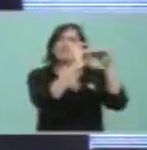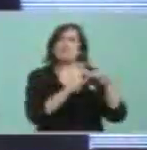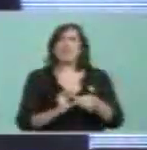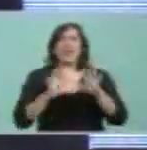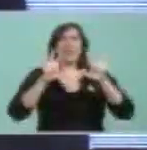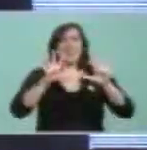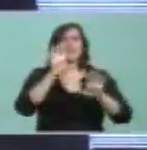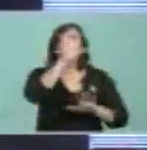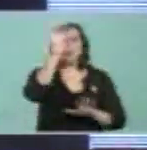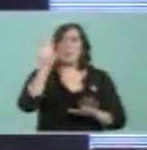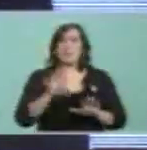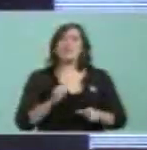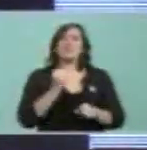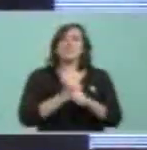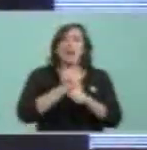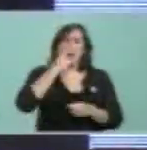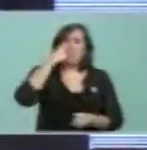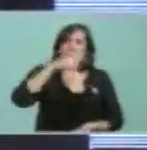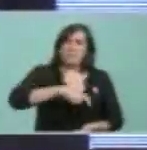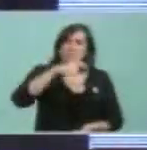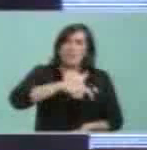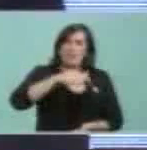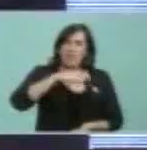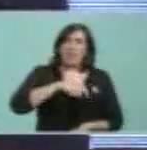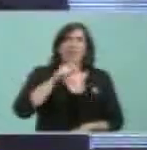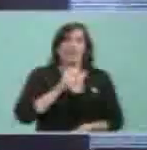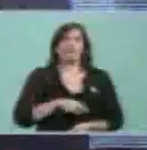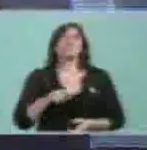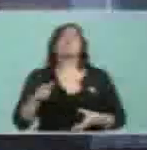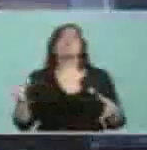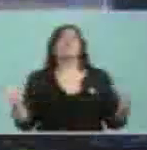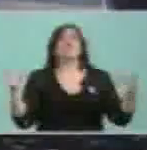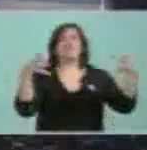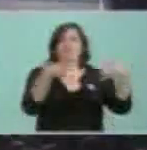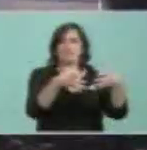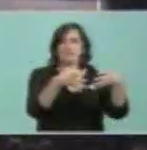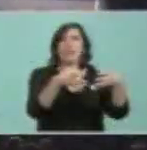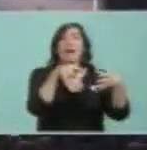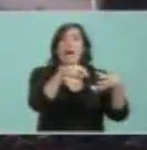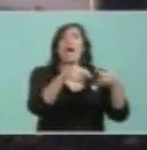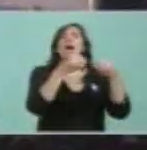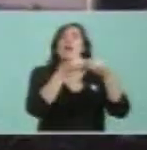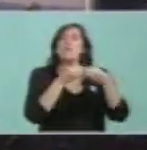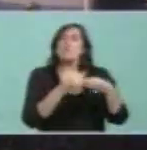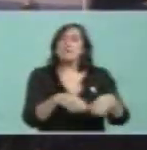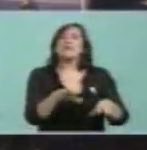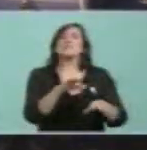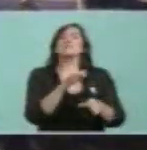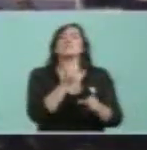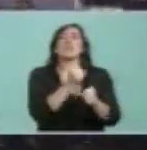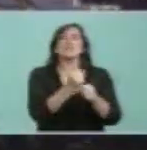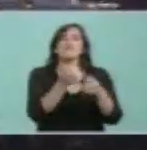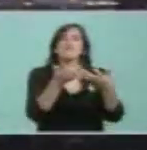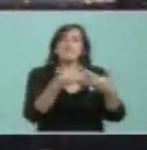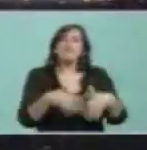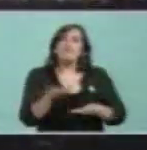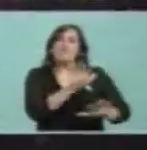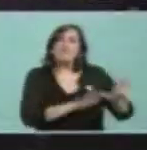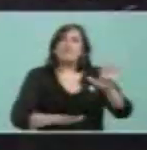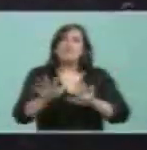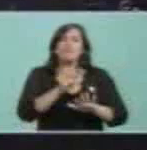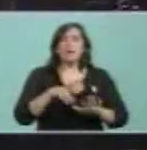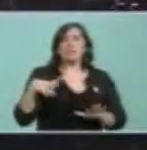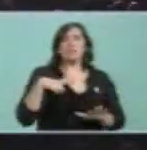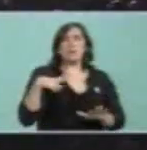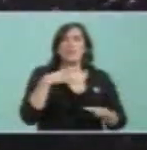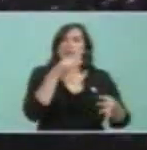federales. Coincidencia de la vida, se iniciaba el proceso de privatización y más